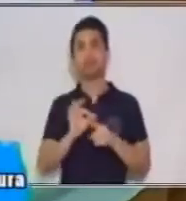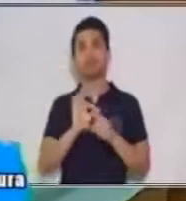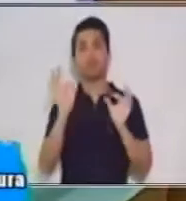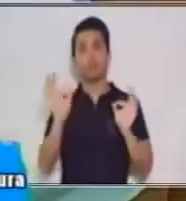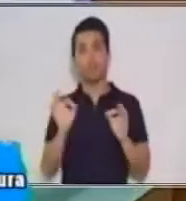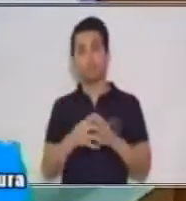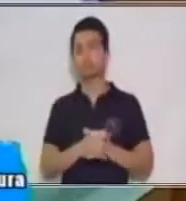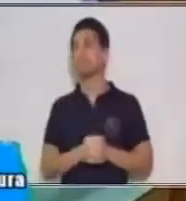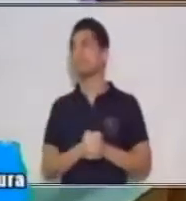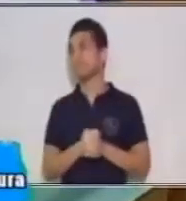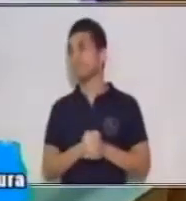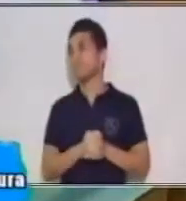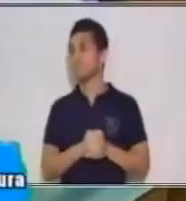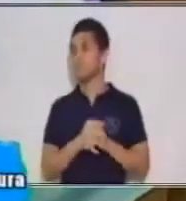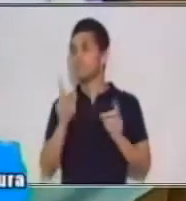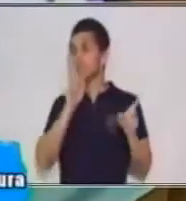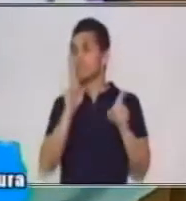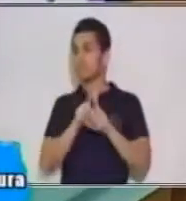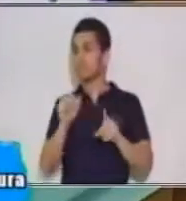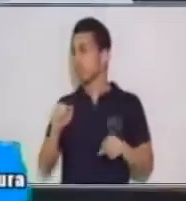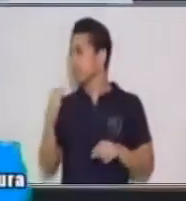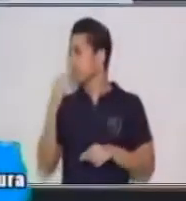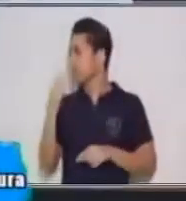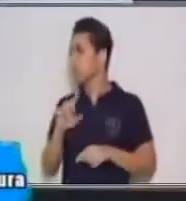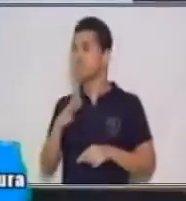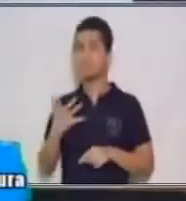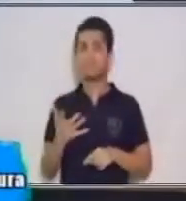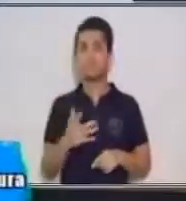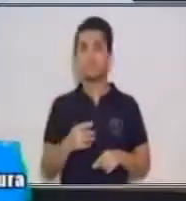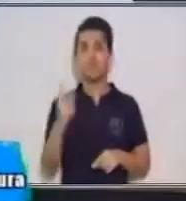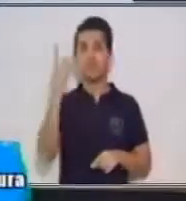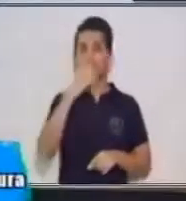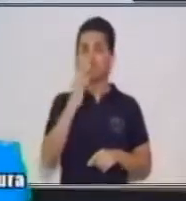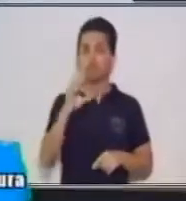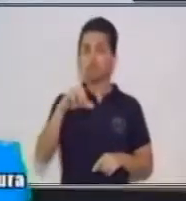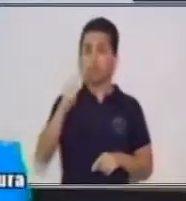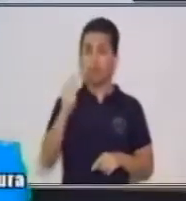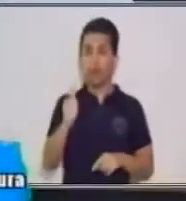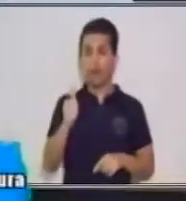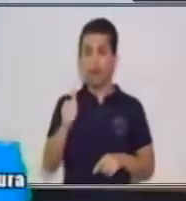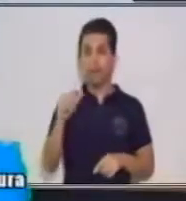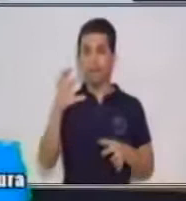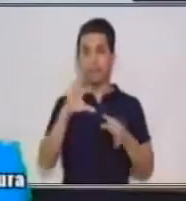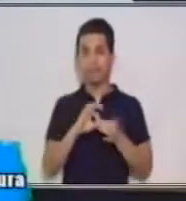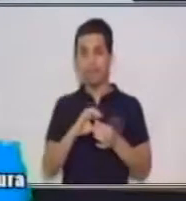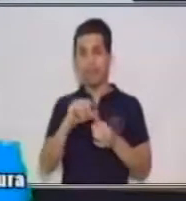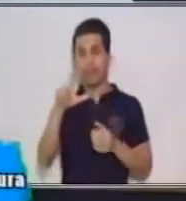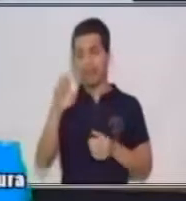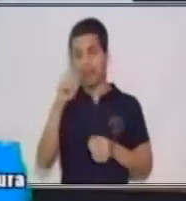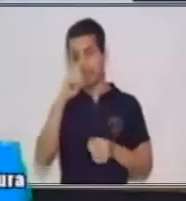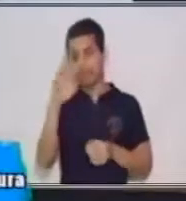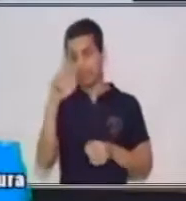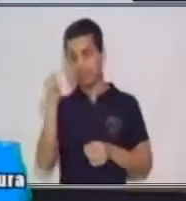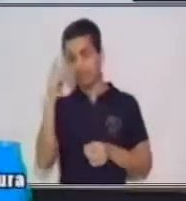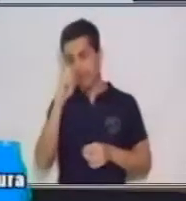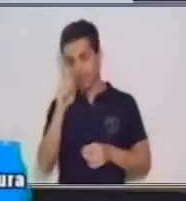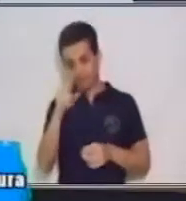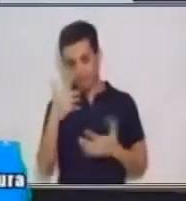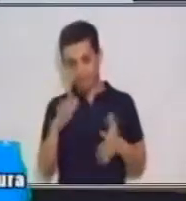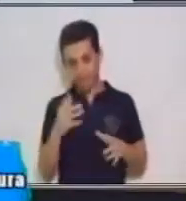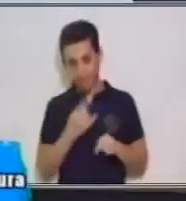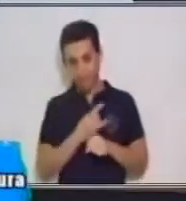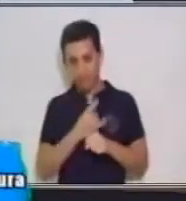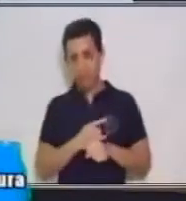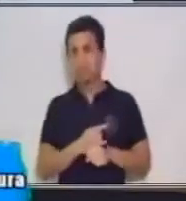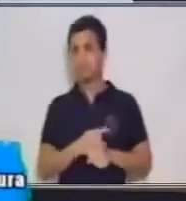En este caso también podemos ver los ejemplos en la sopa de letras. ¿Has hecho ese ejercicio? Bueno, pues